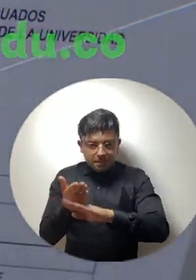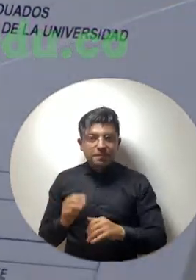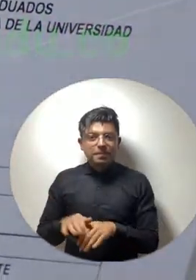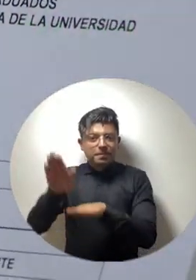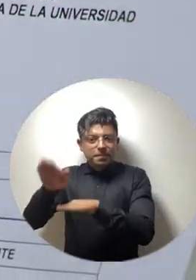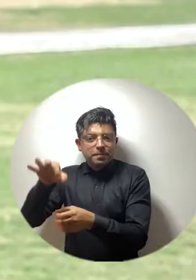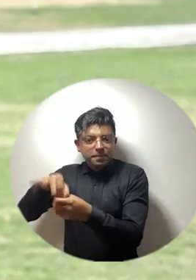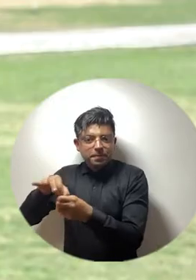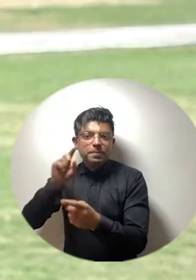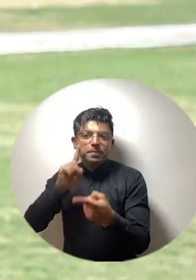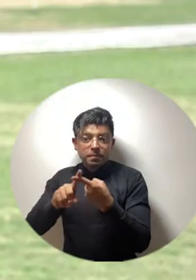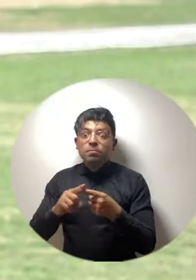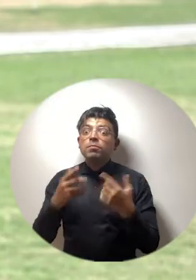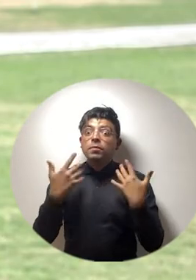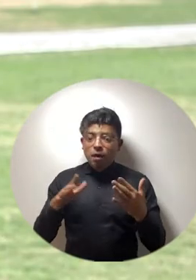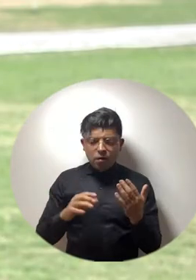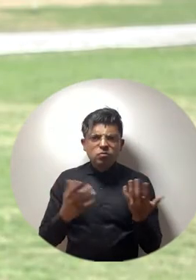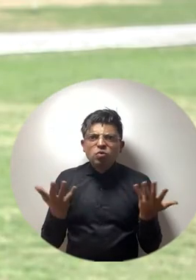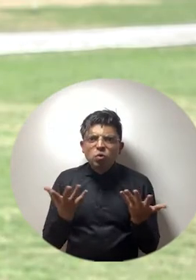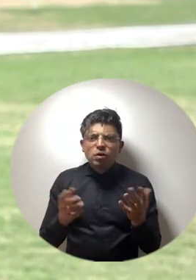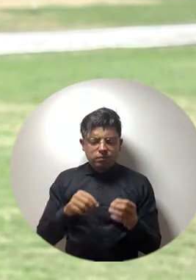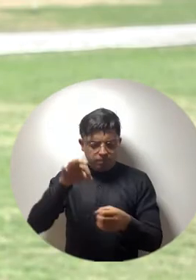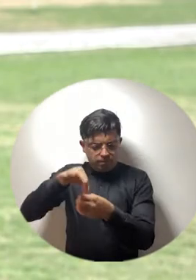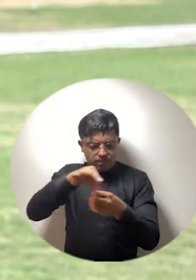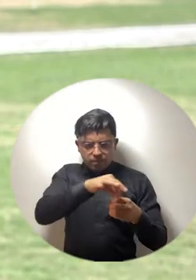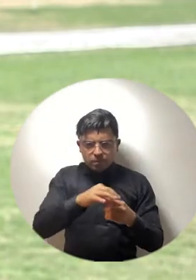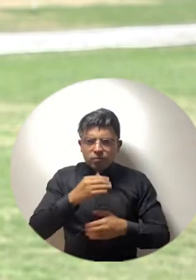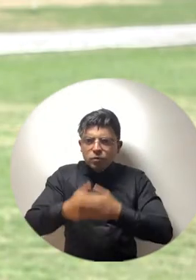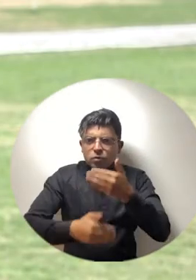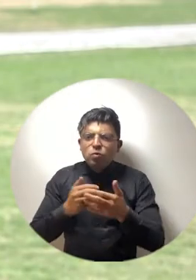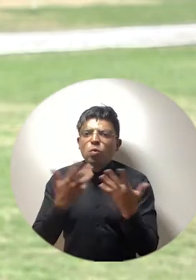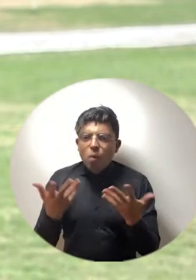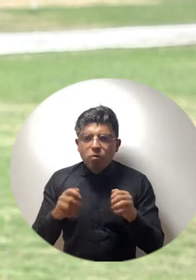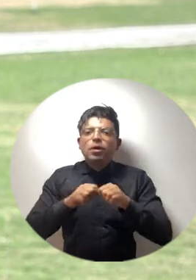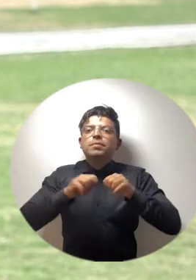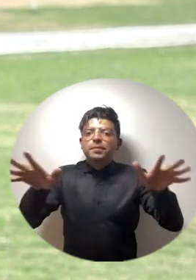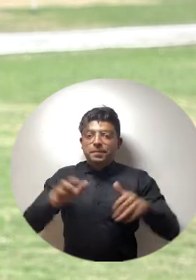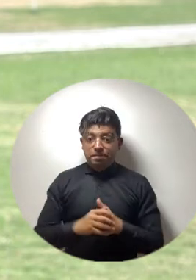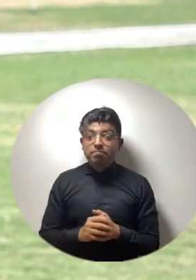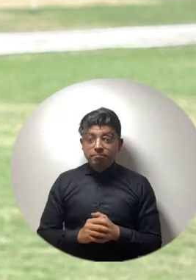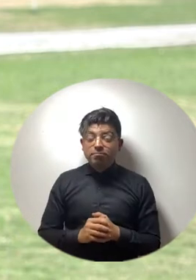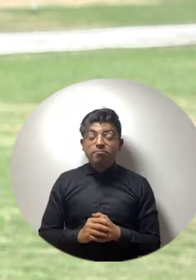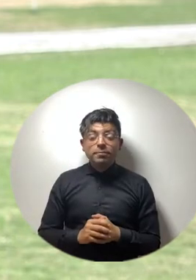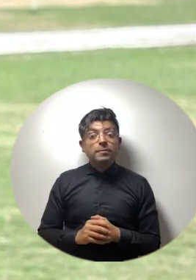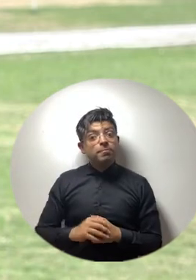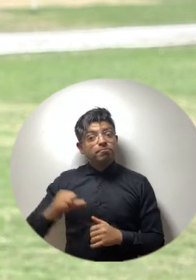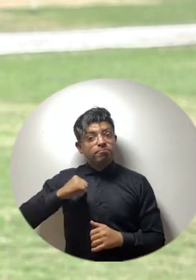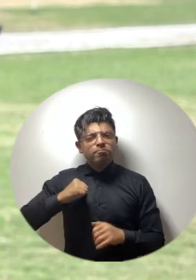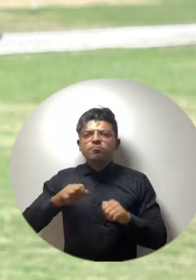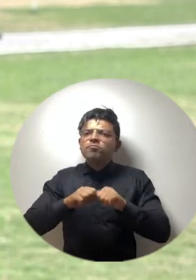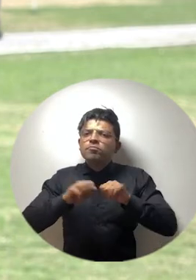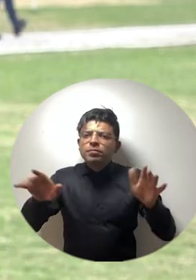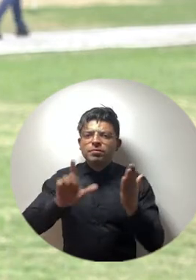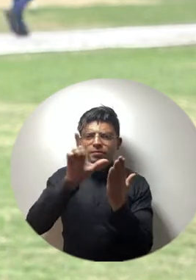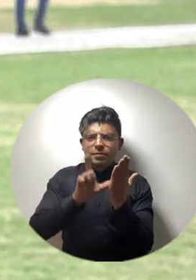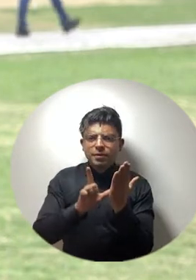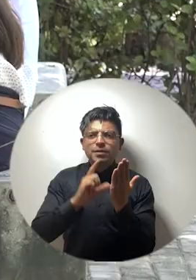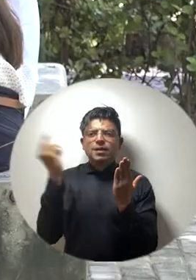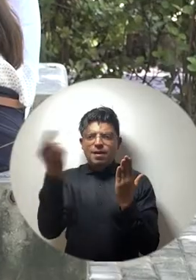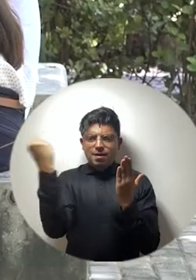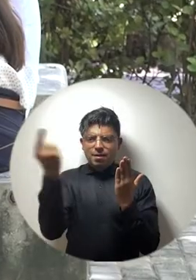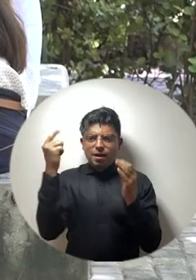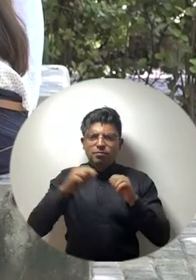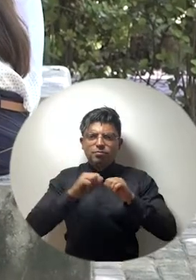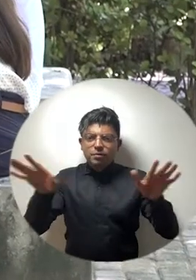elecciones. Vamos a tener en la publicación el listado general de los habilitados para votar